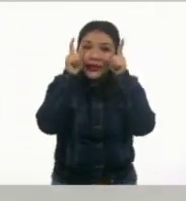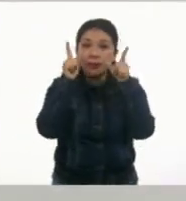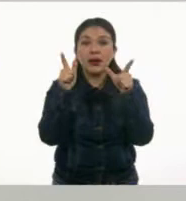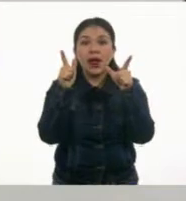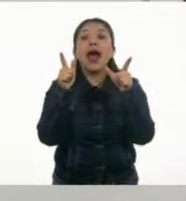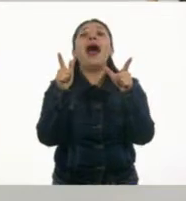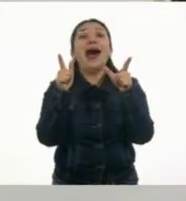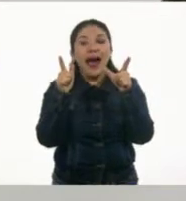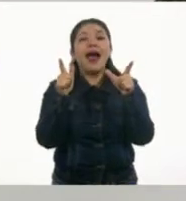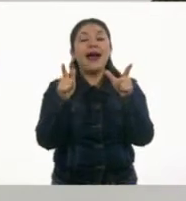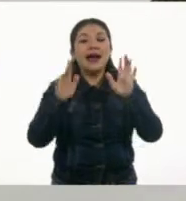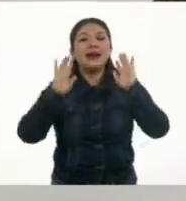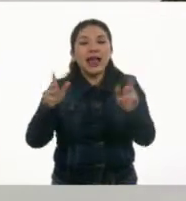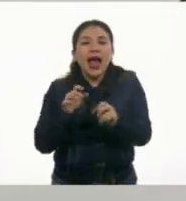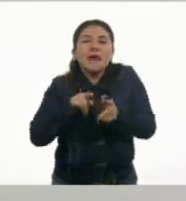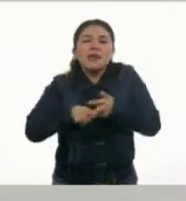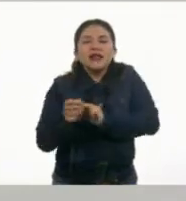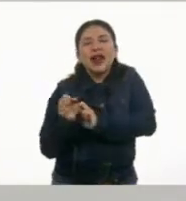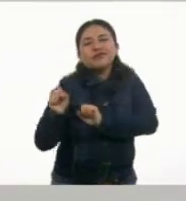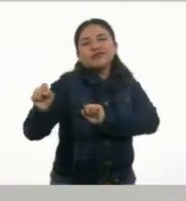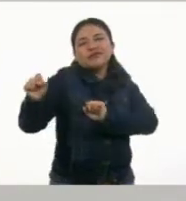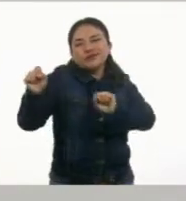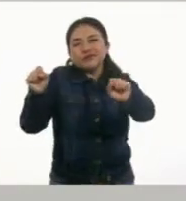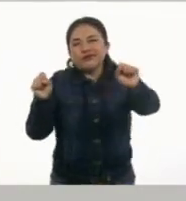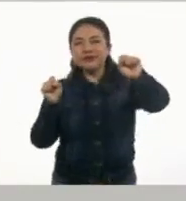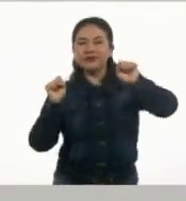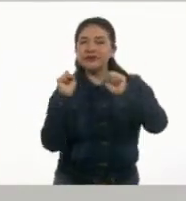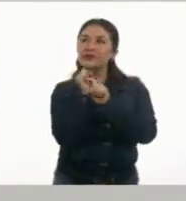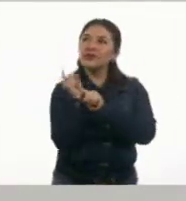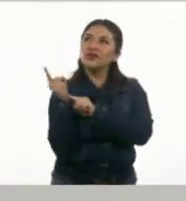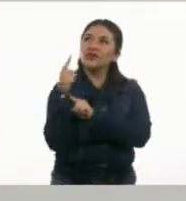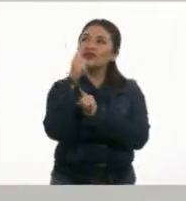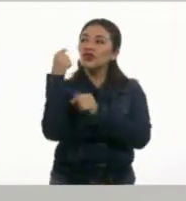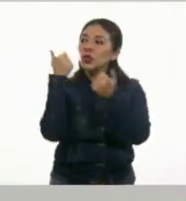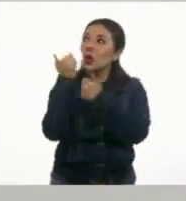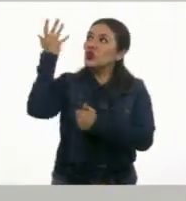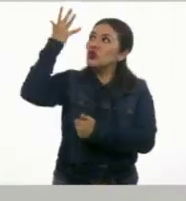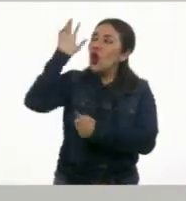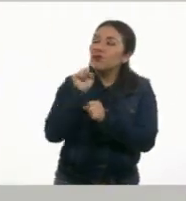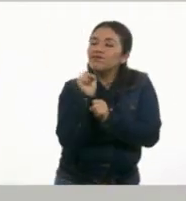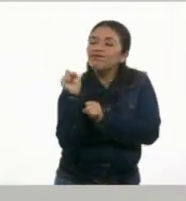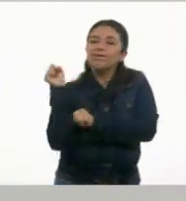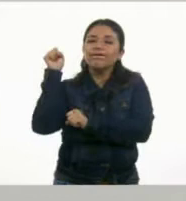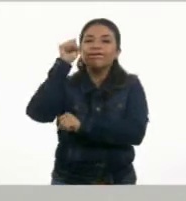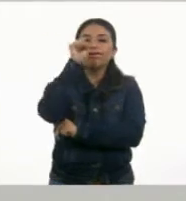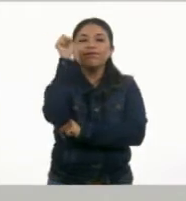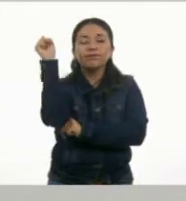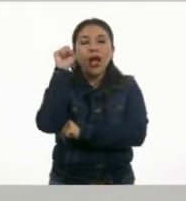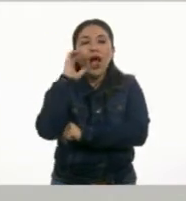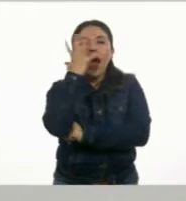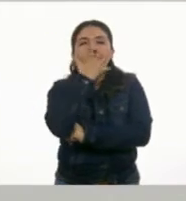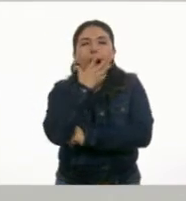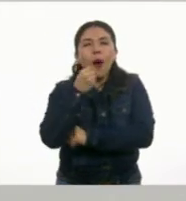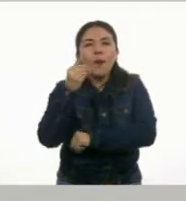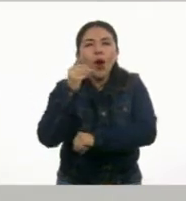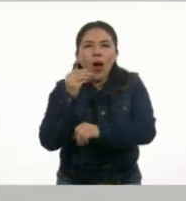entonces se estira y dirige hacia el sol una pequeña y encantadora ramita. Se me